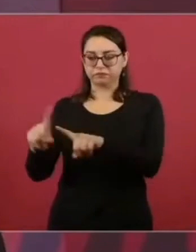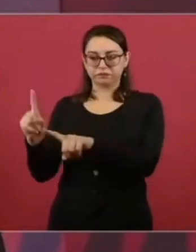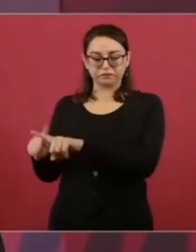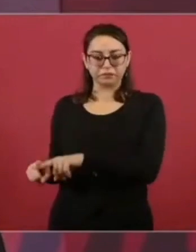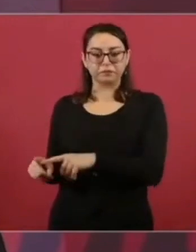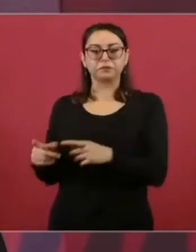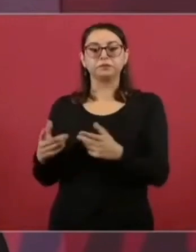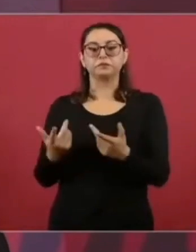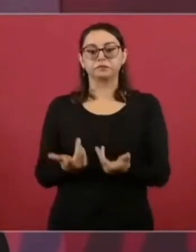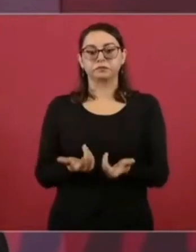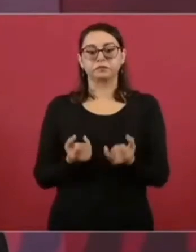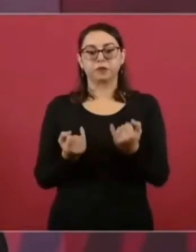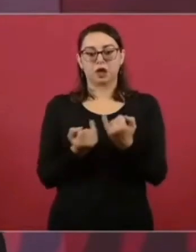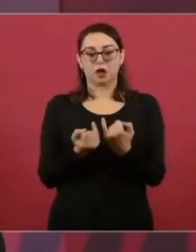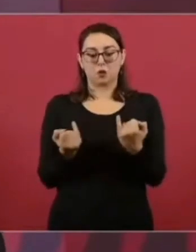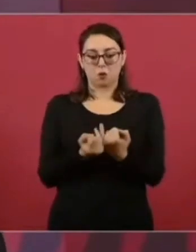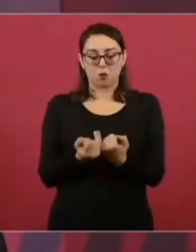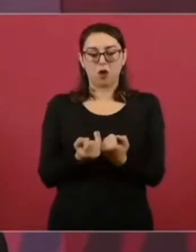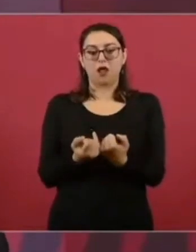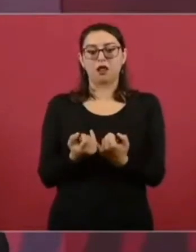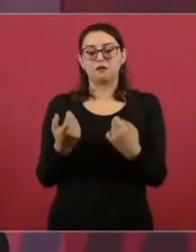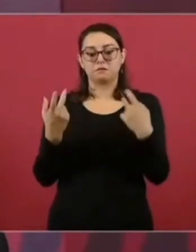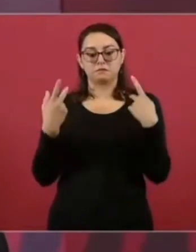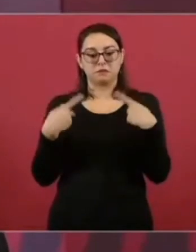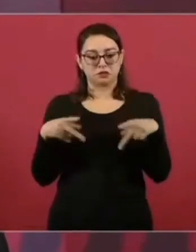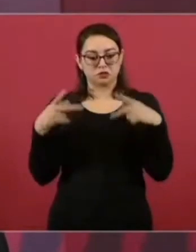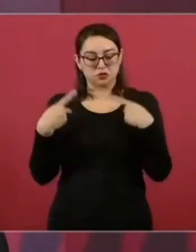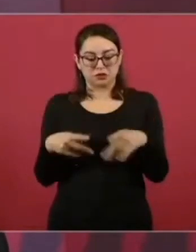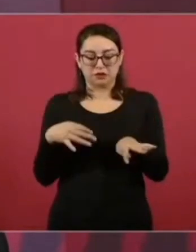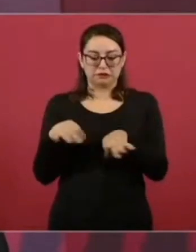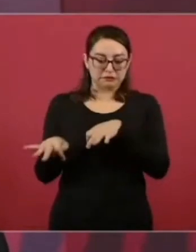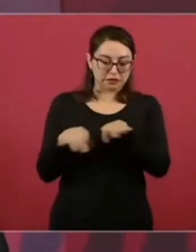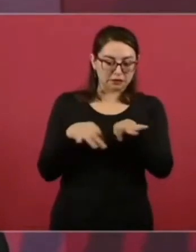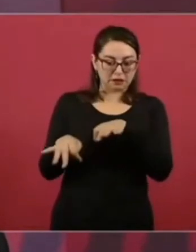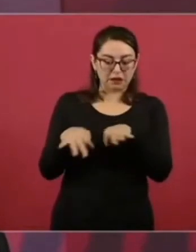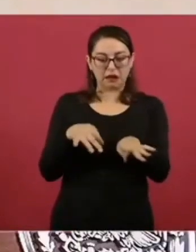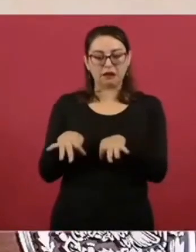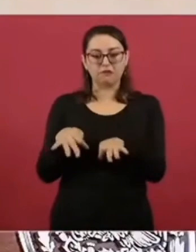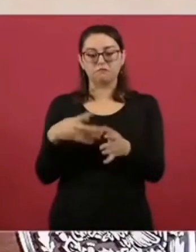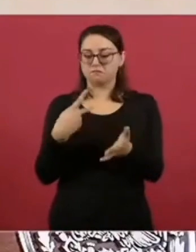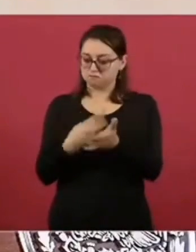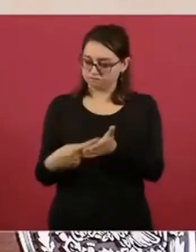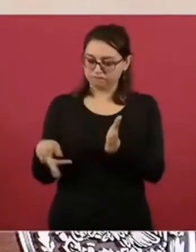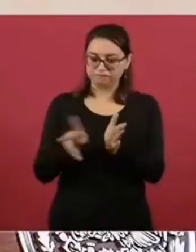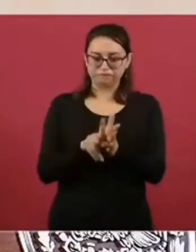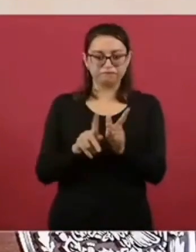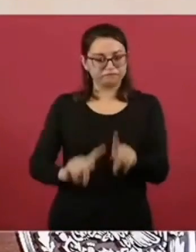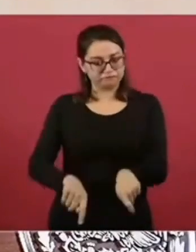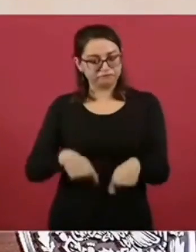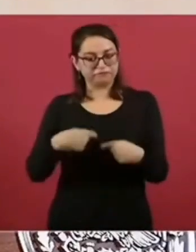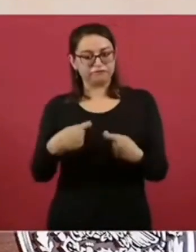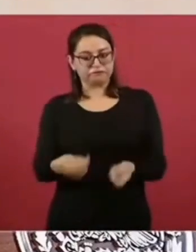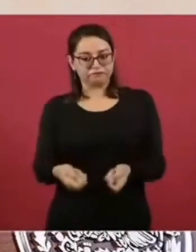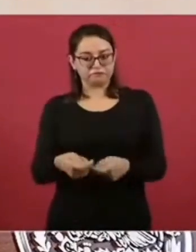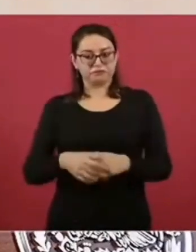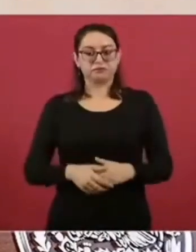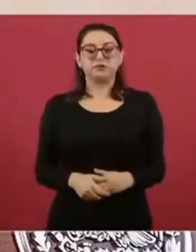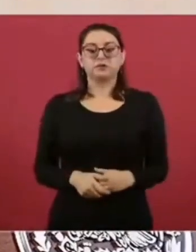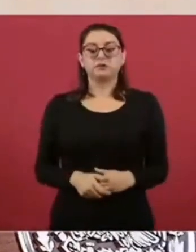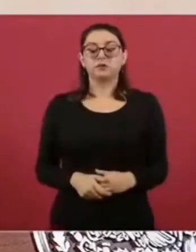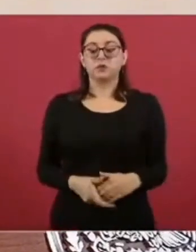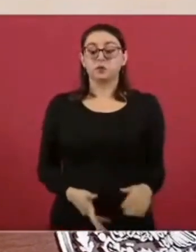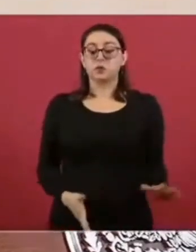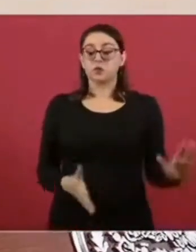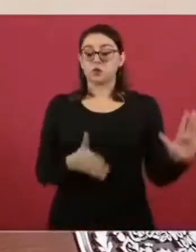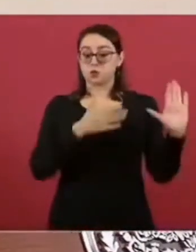Se están basificando los trabajadores de salud y hemos hecho el compromiso de que este año